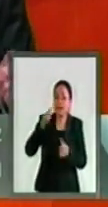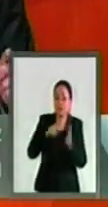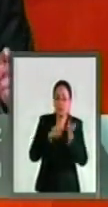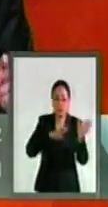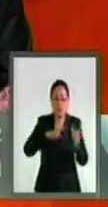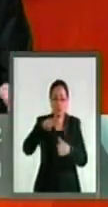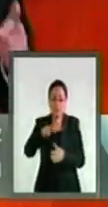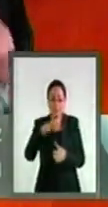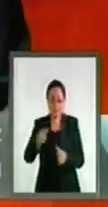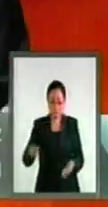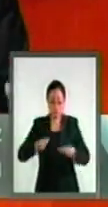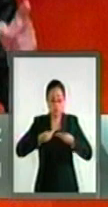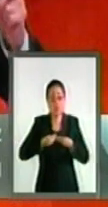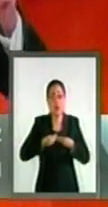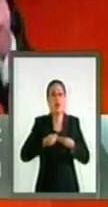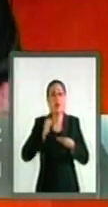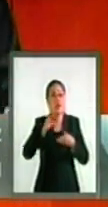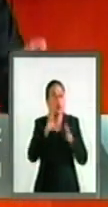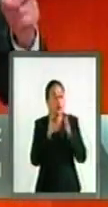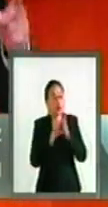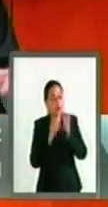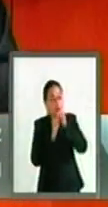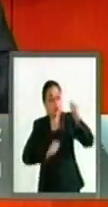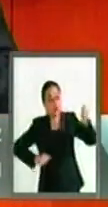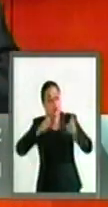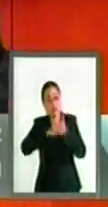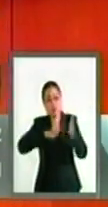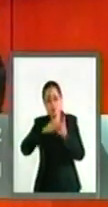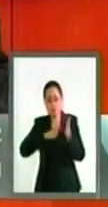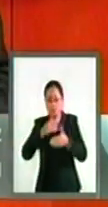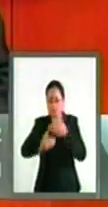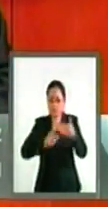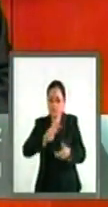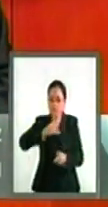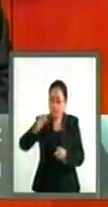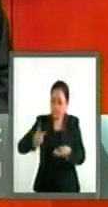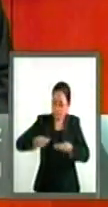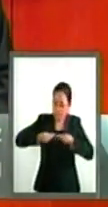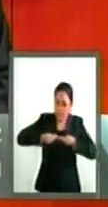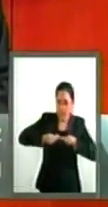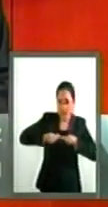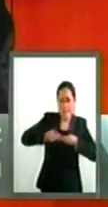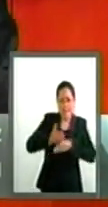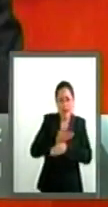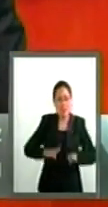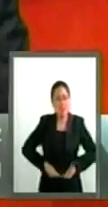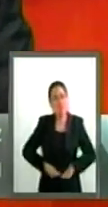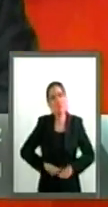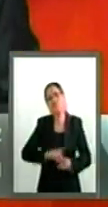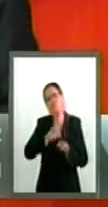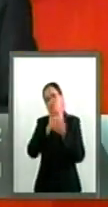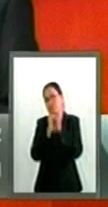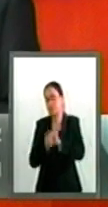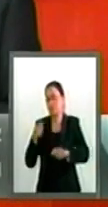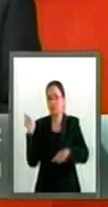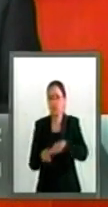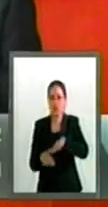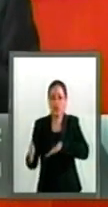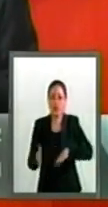y en las reformas constitucionales y legales posteriores. La reforma se planteó